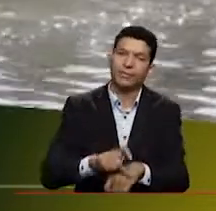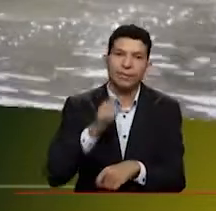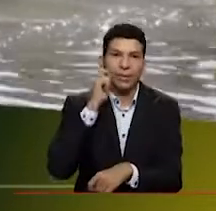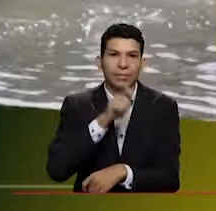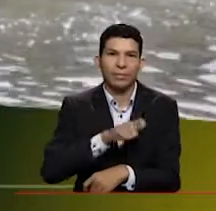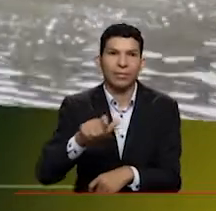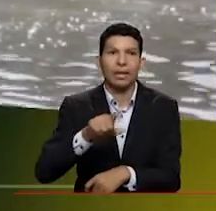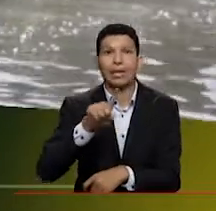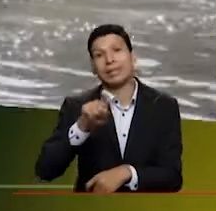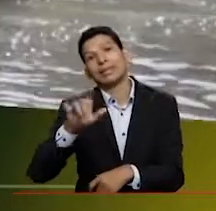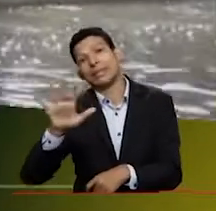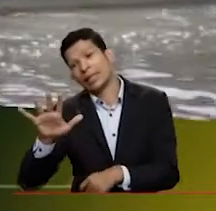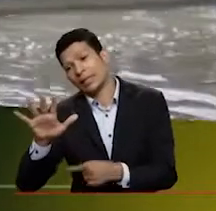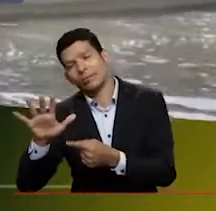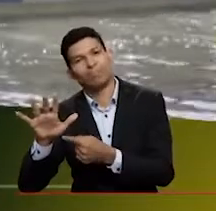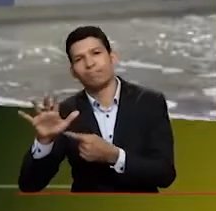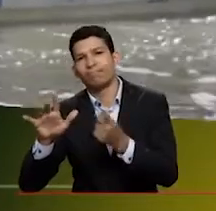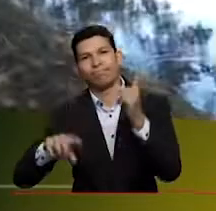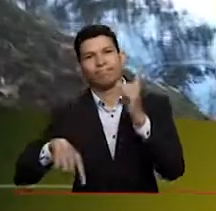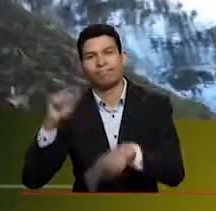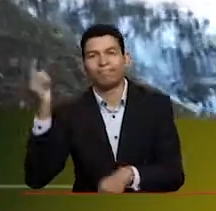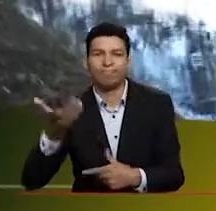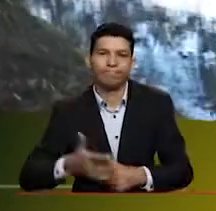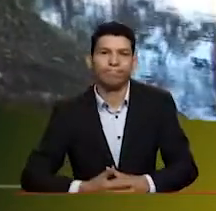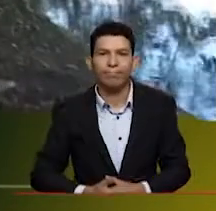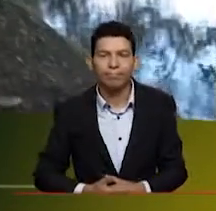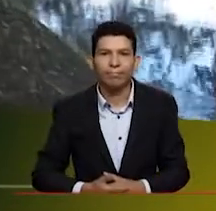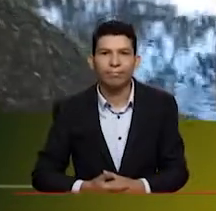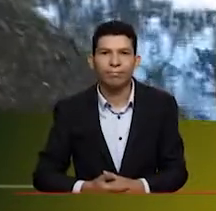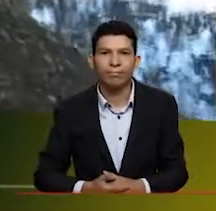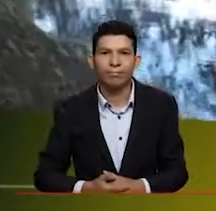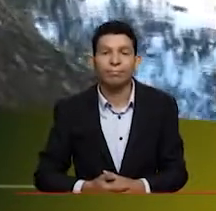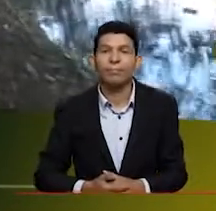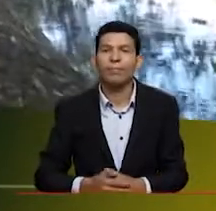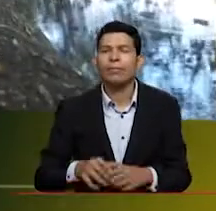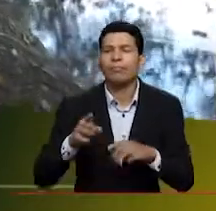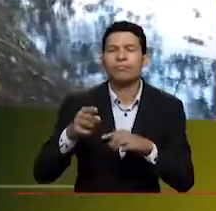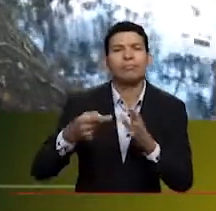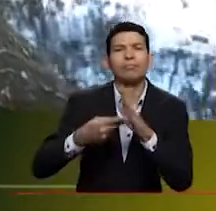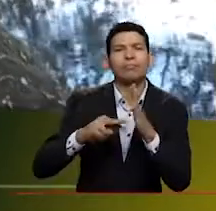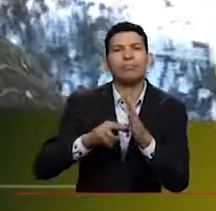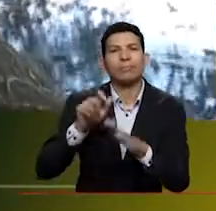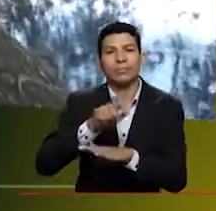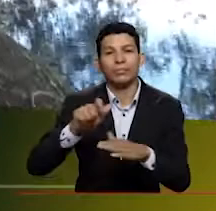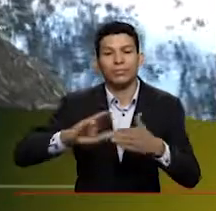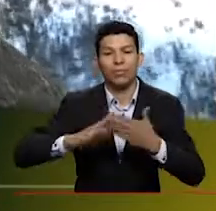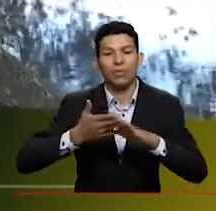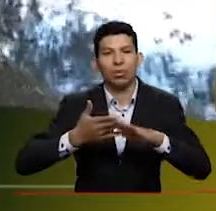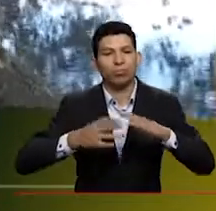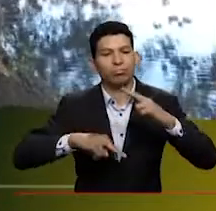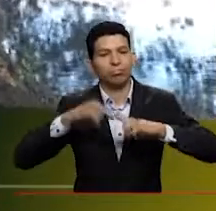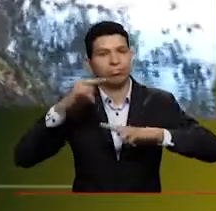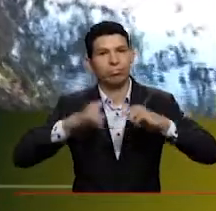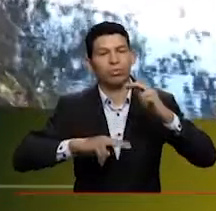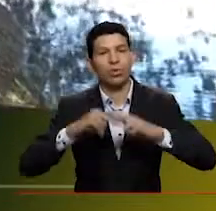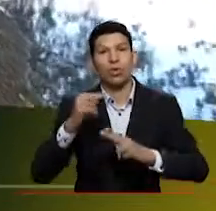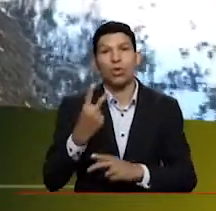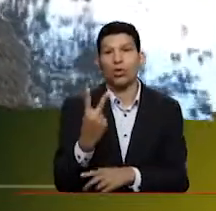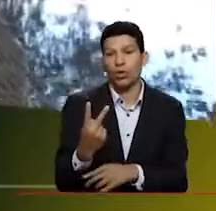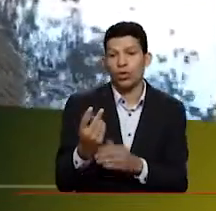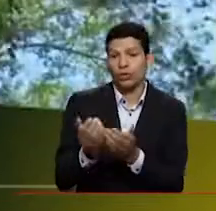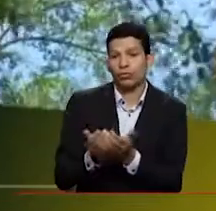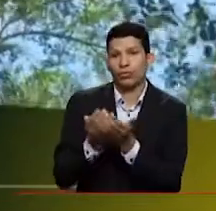65 no puede ingresar si llega sin avisar. Claro. O Mayra, ¿qué representa para la comunidad justamente esa construcción, ese proyecto de construir dos muelles